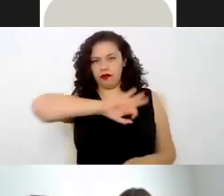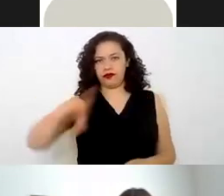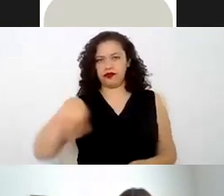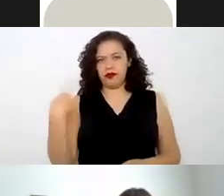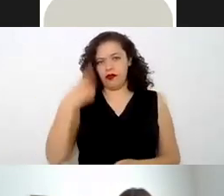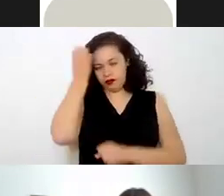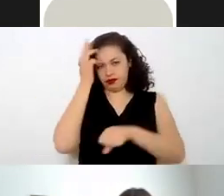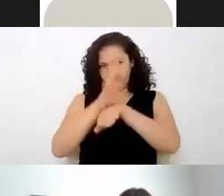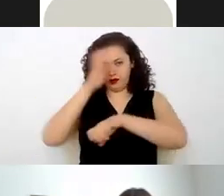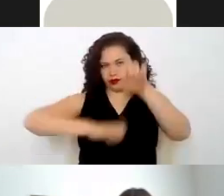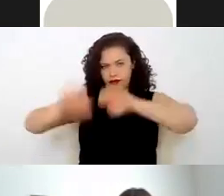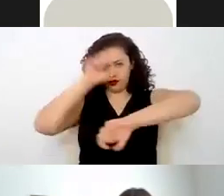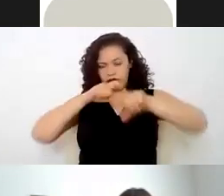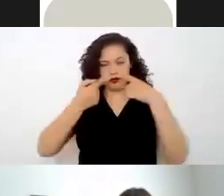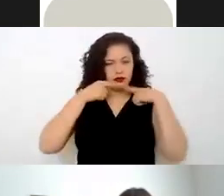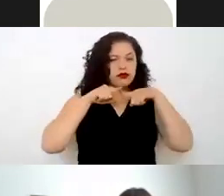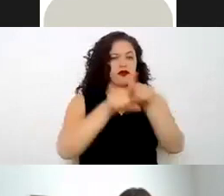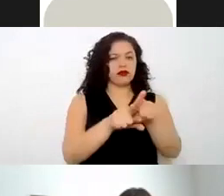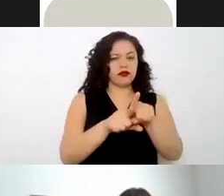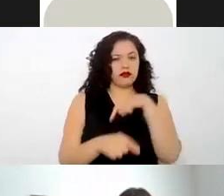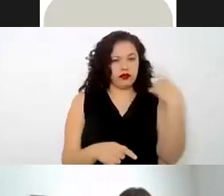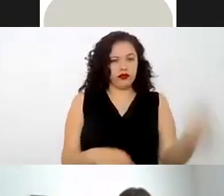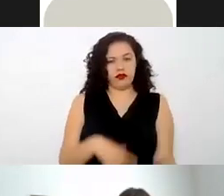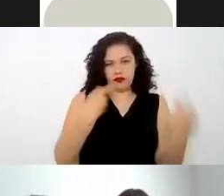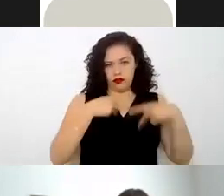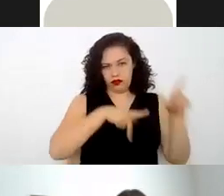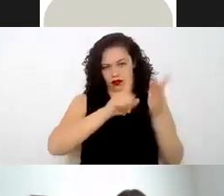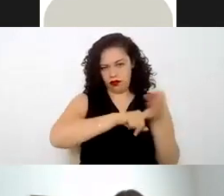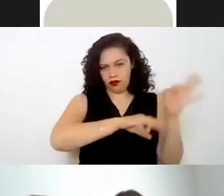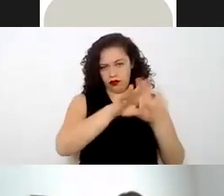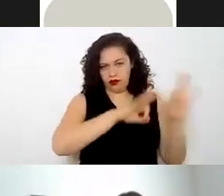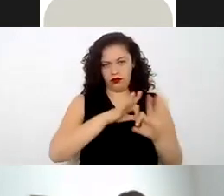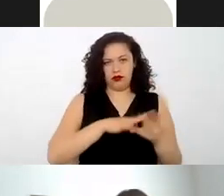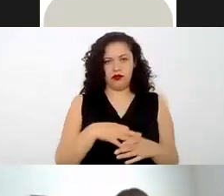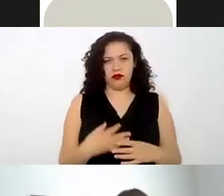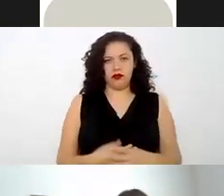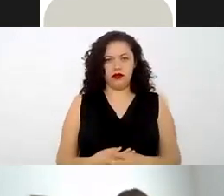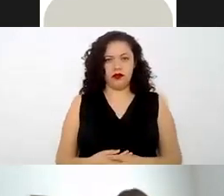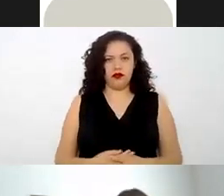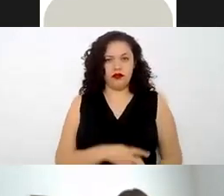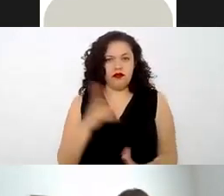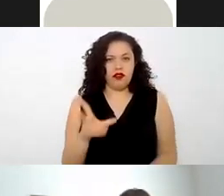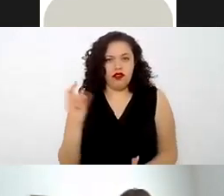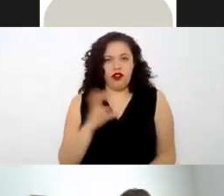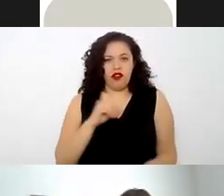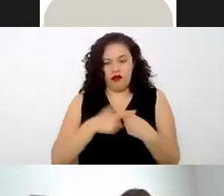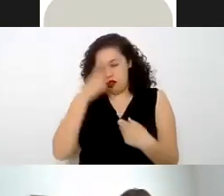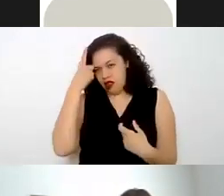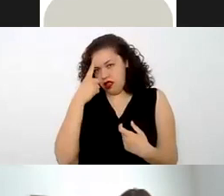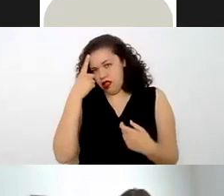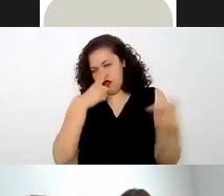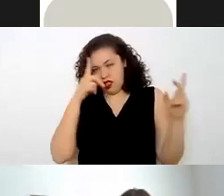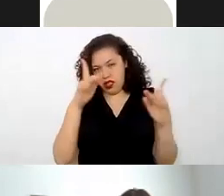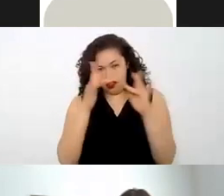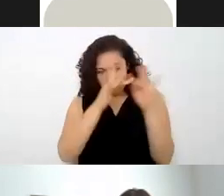empresa a su vez está dando órdenes a empleados y no es que se haga una relación laboral independiente